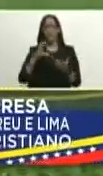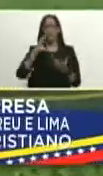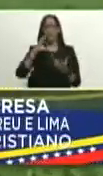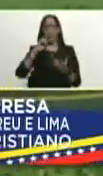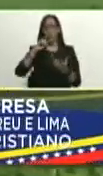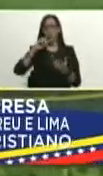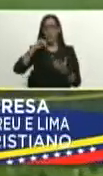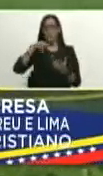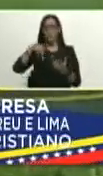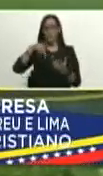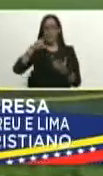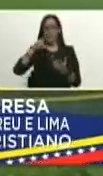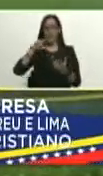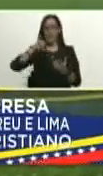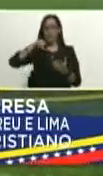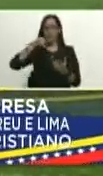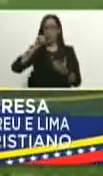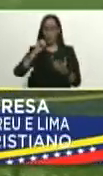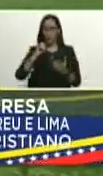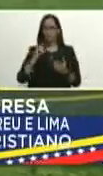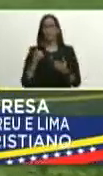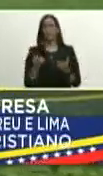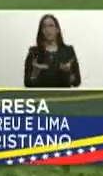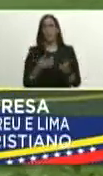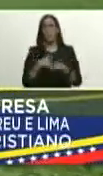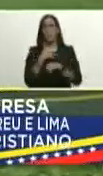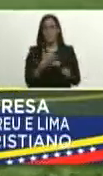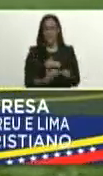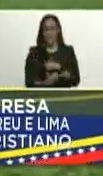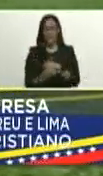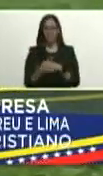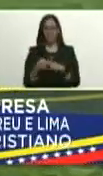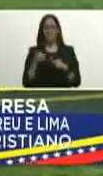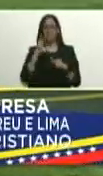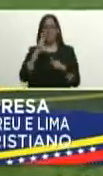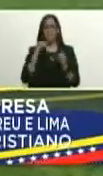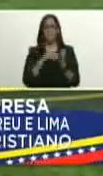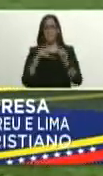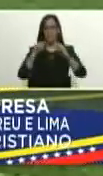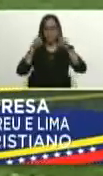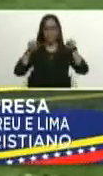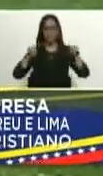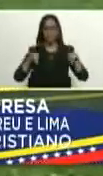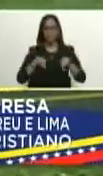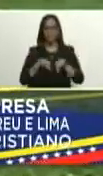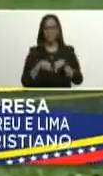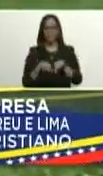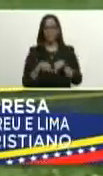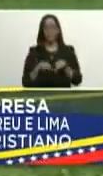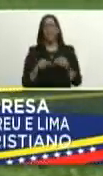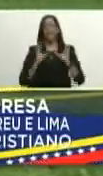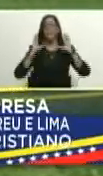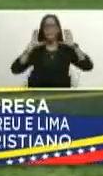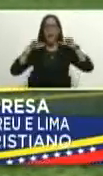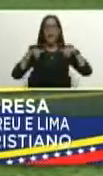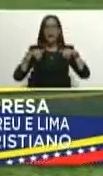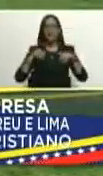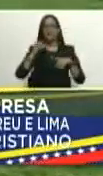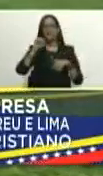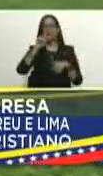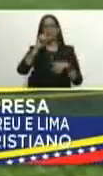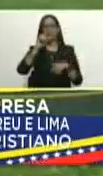con un plan piloto para la implantación de 3.000 hectáreas de cereales oleaginosas en este caso maíz y soya